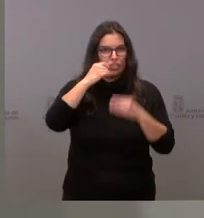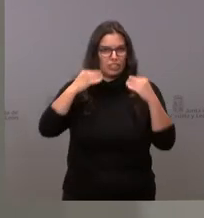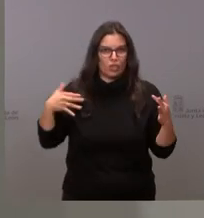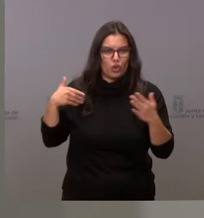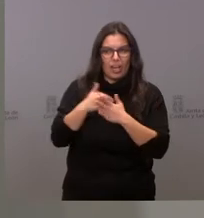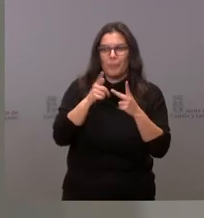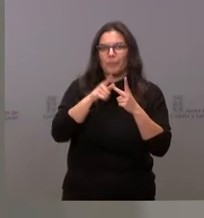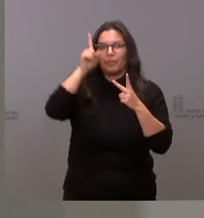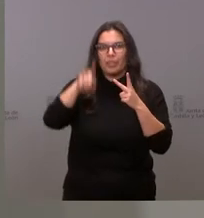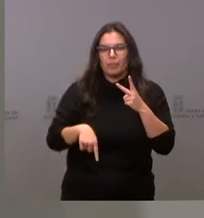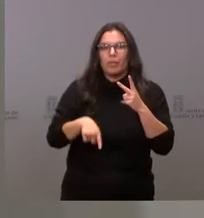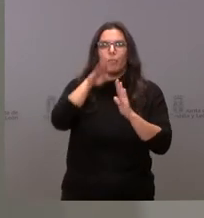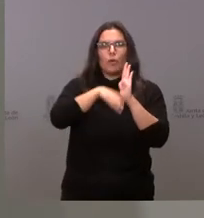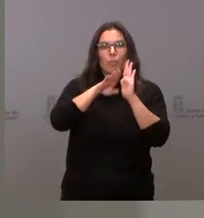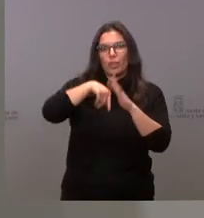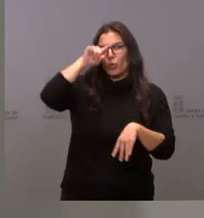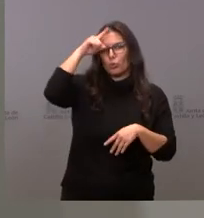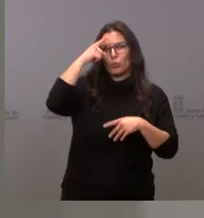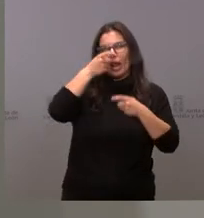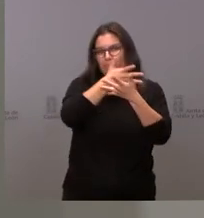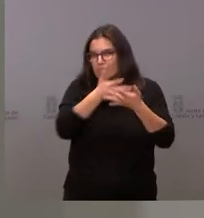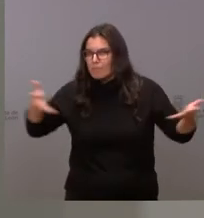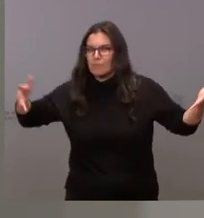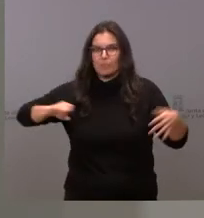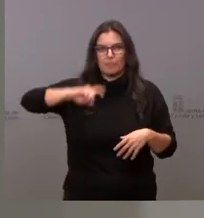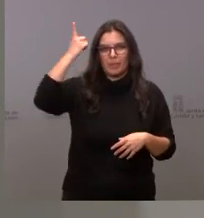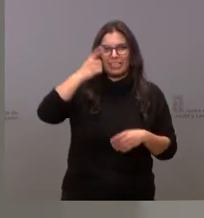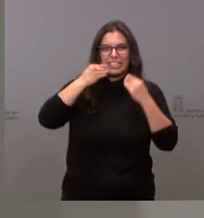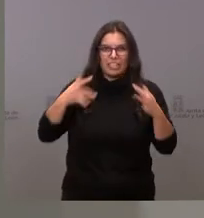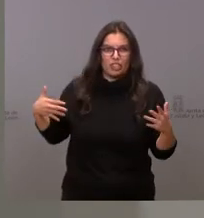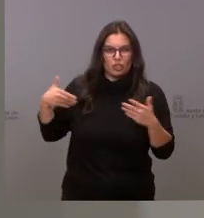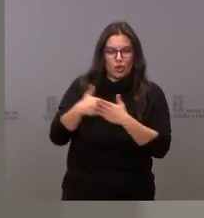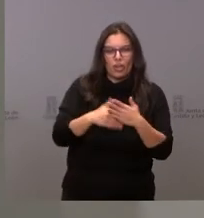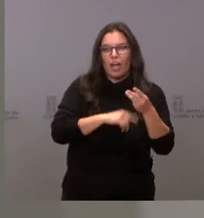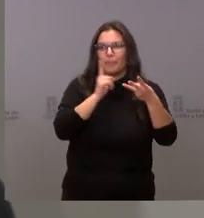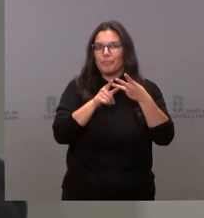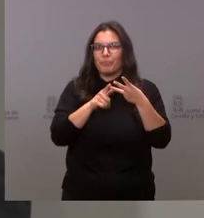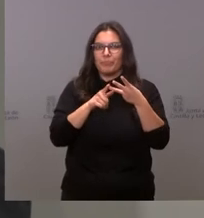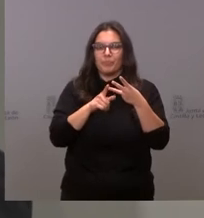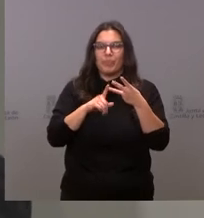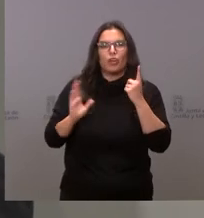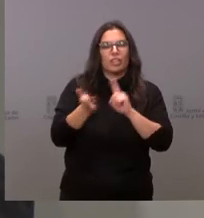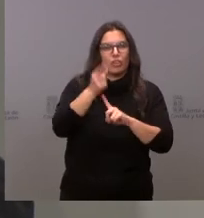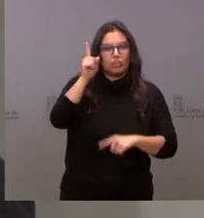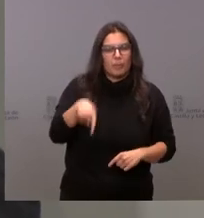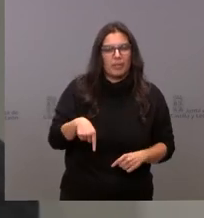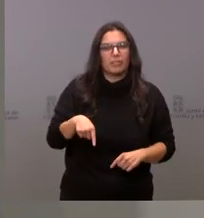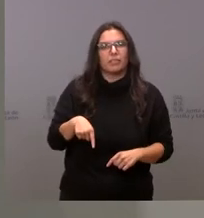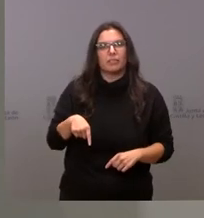conseguido la programación cultural más extensa de la historia de la comunidad hemos conseguido